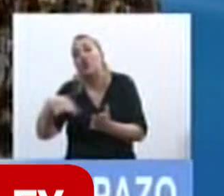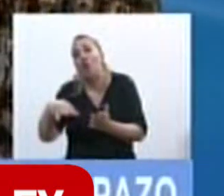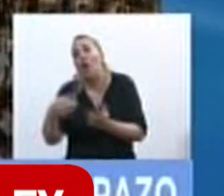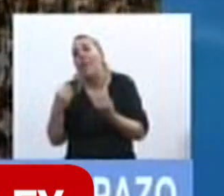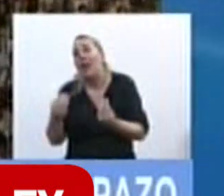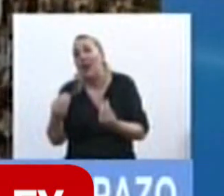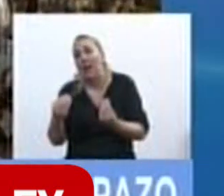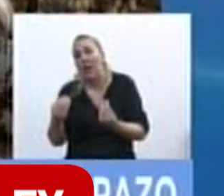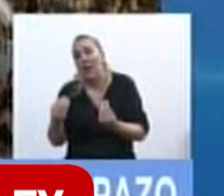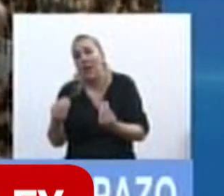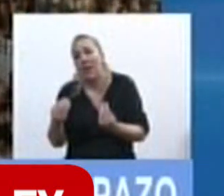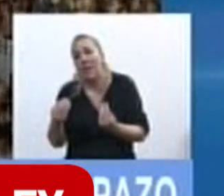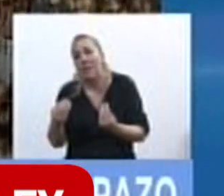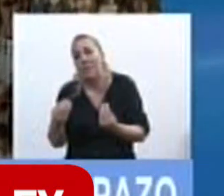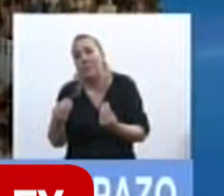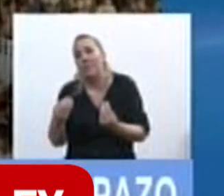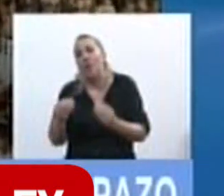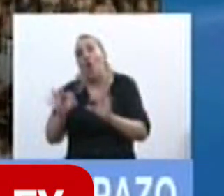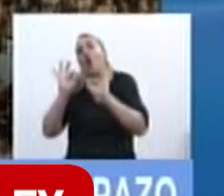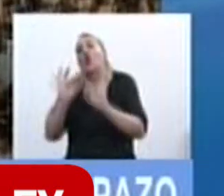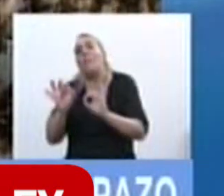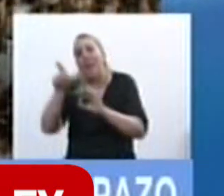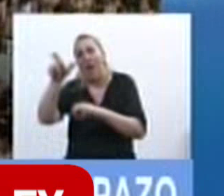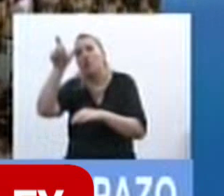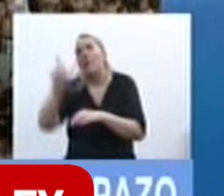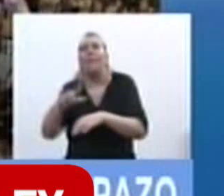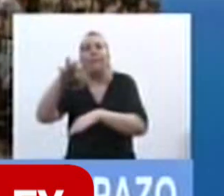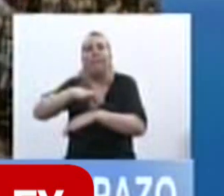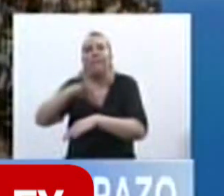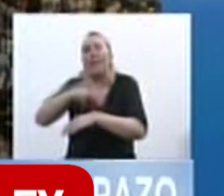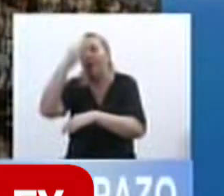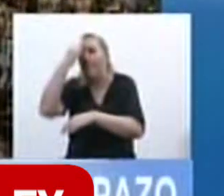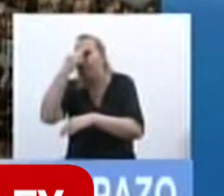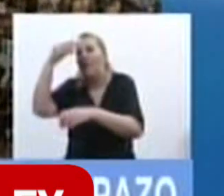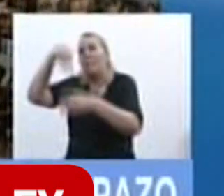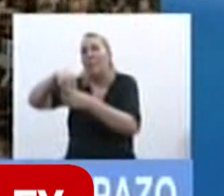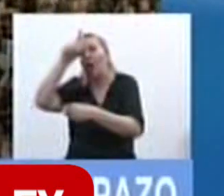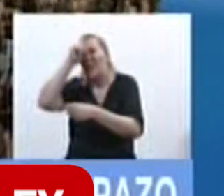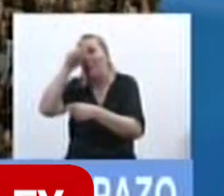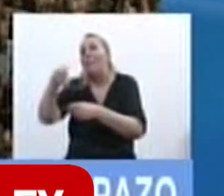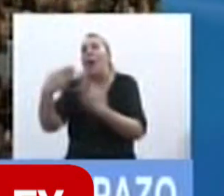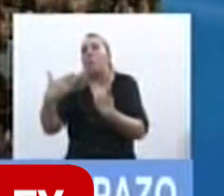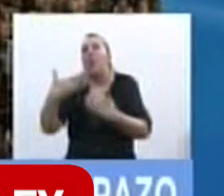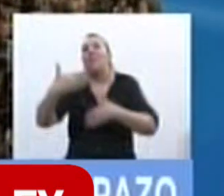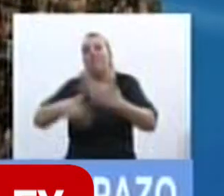todo el equipo de salud del personal de salud los médicos para que esto se pueda llevar adelante.